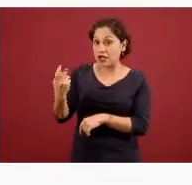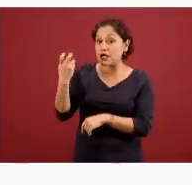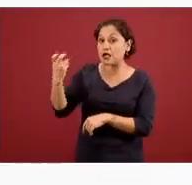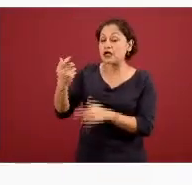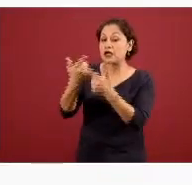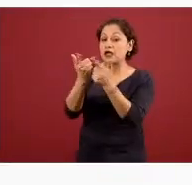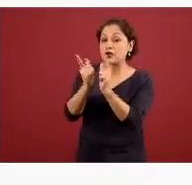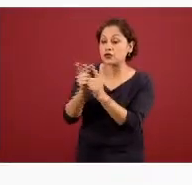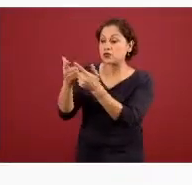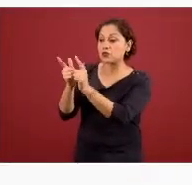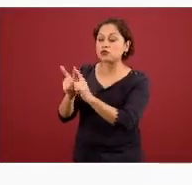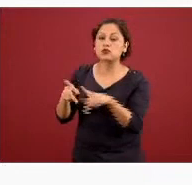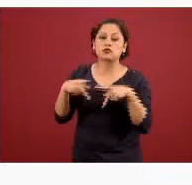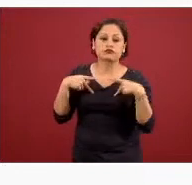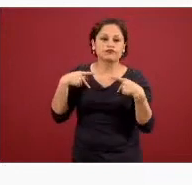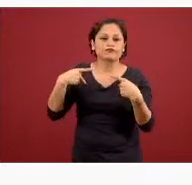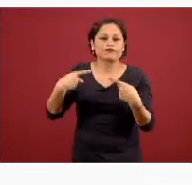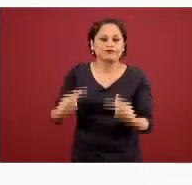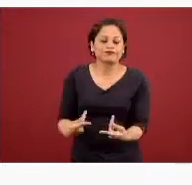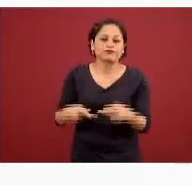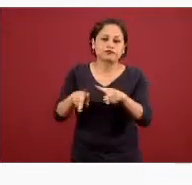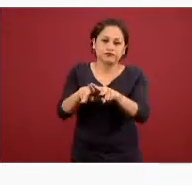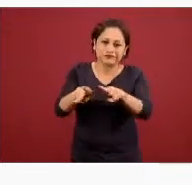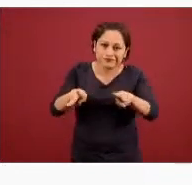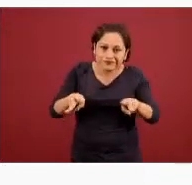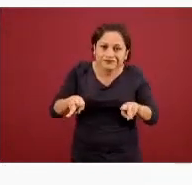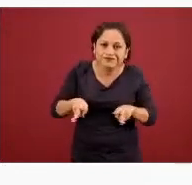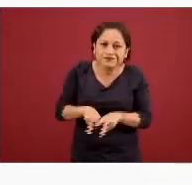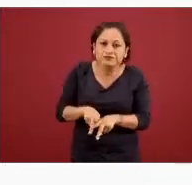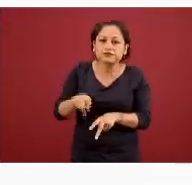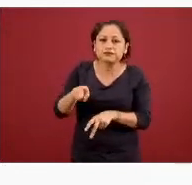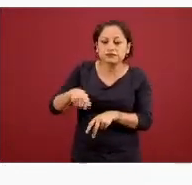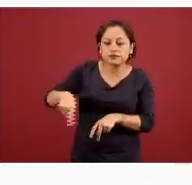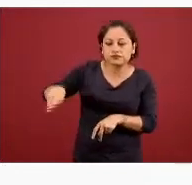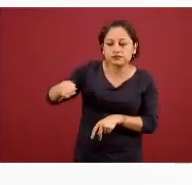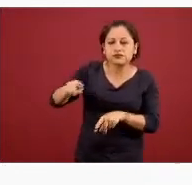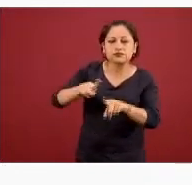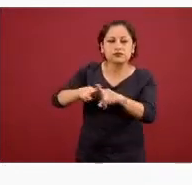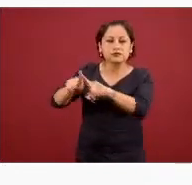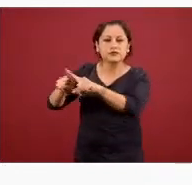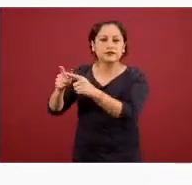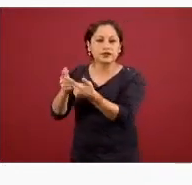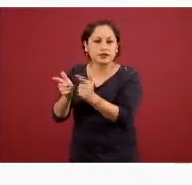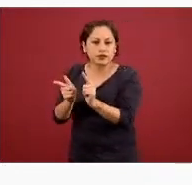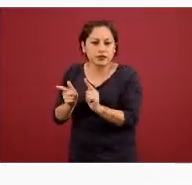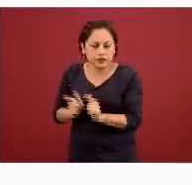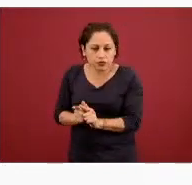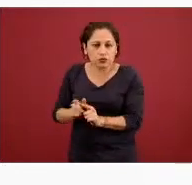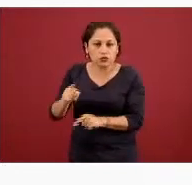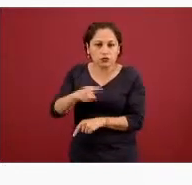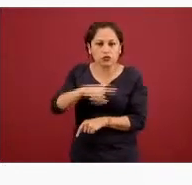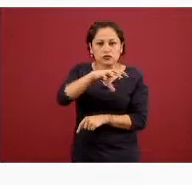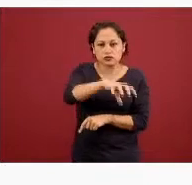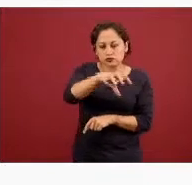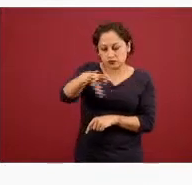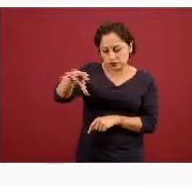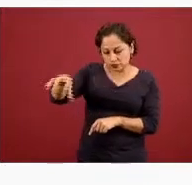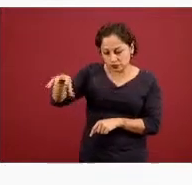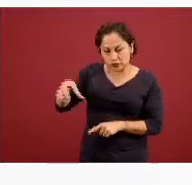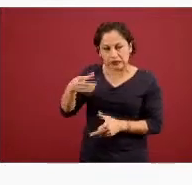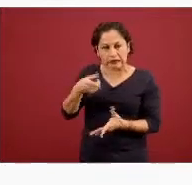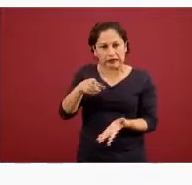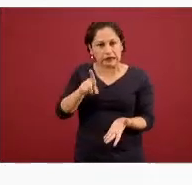habitualmente estos son los sospechosos comunes muchas veces estos mismos grupos de población suelen tener una vulnerabilidad